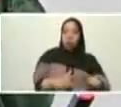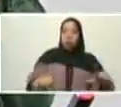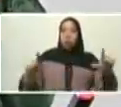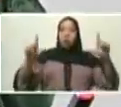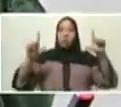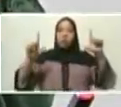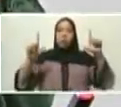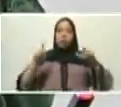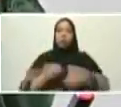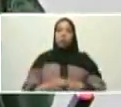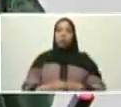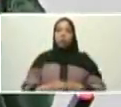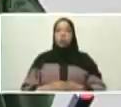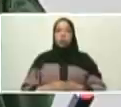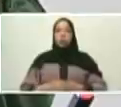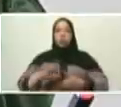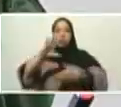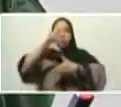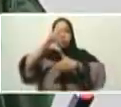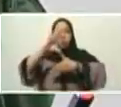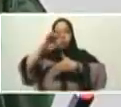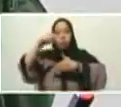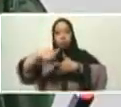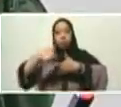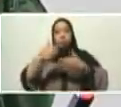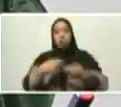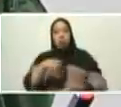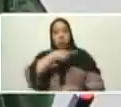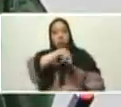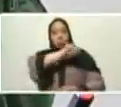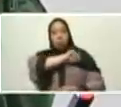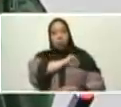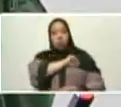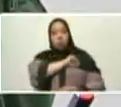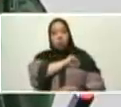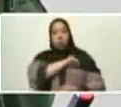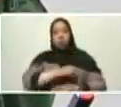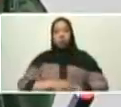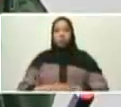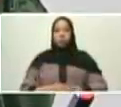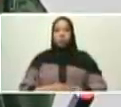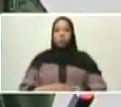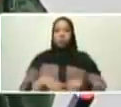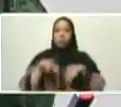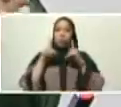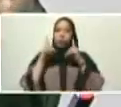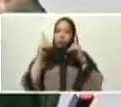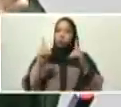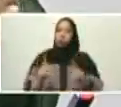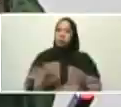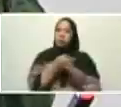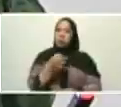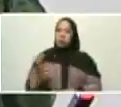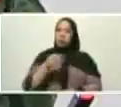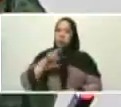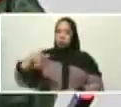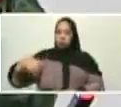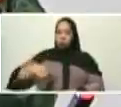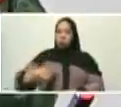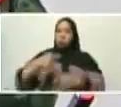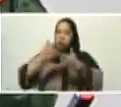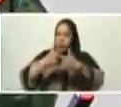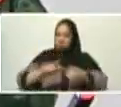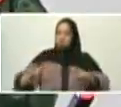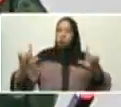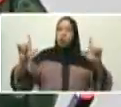continente del imperio español y, bueno, definitivamente decir somos tierra libre y